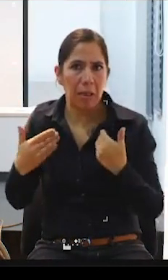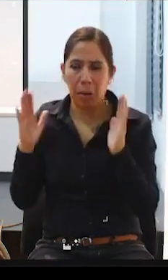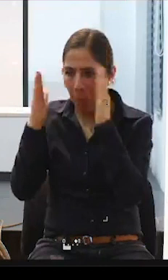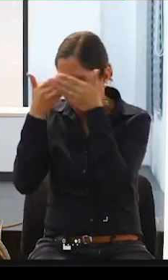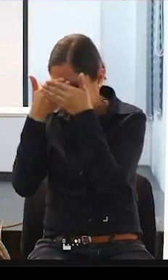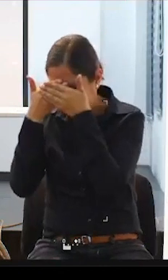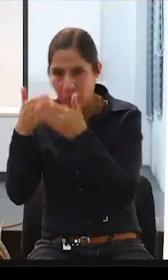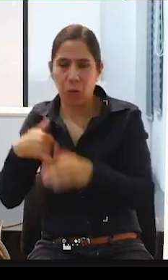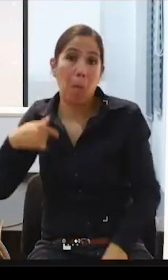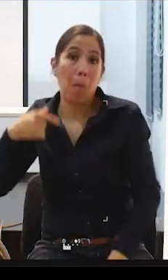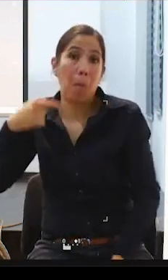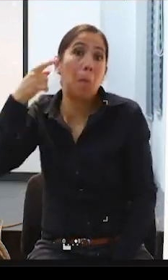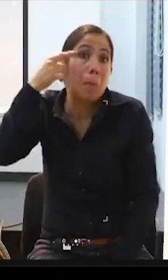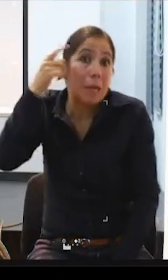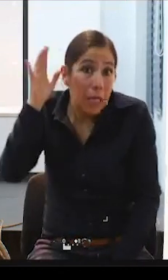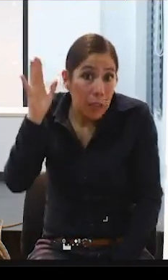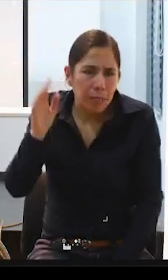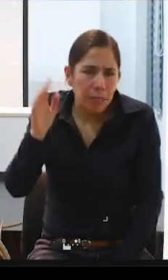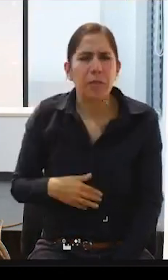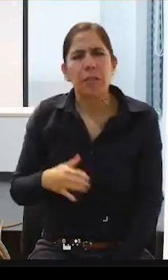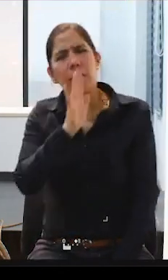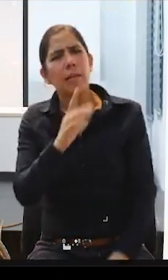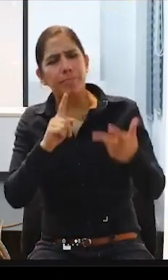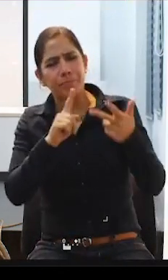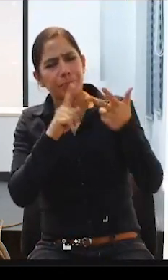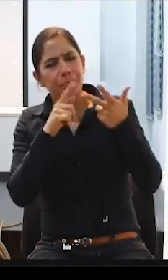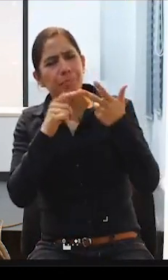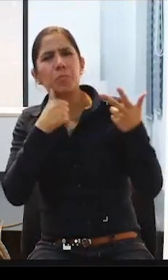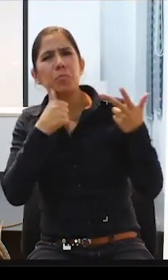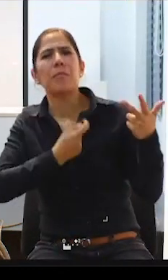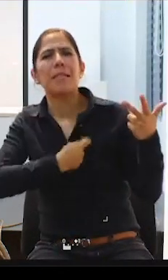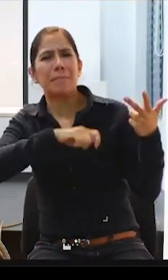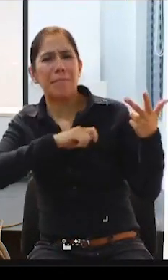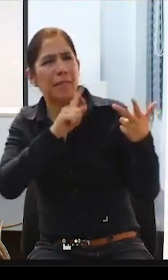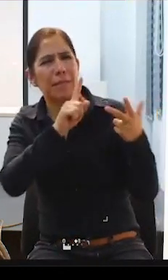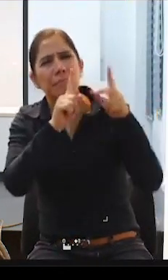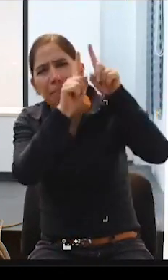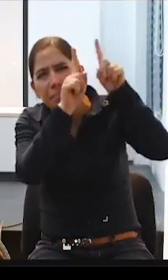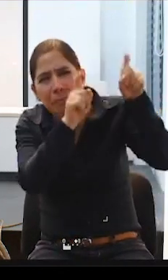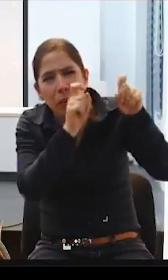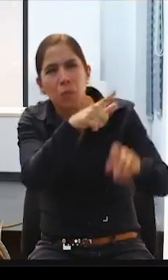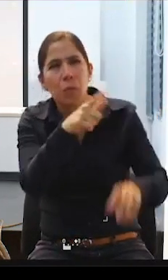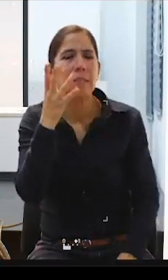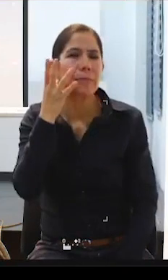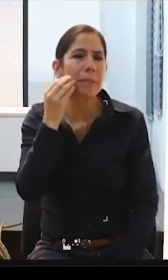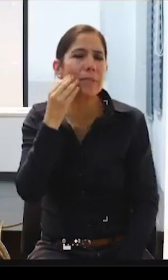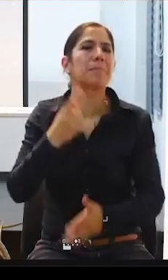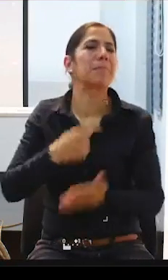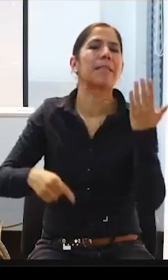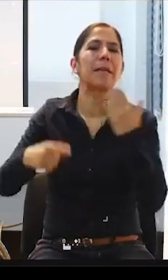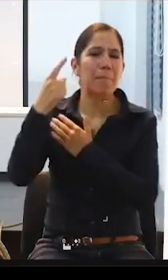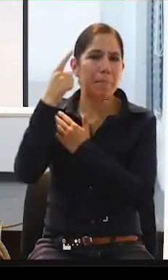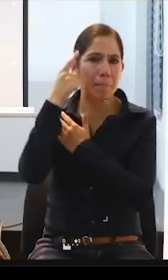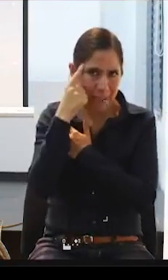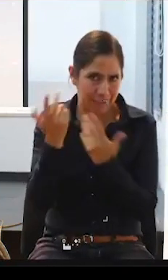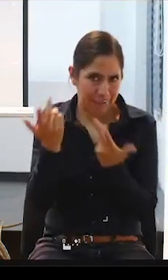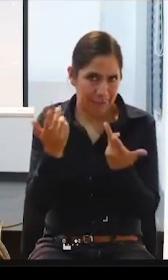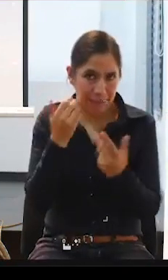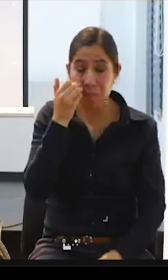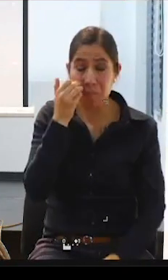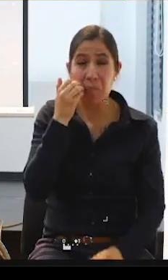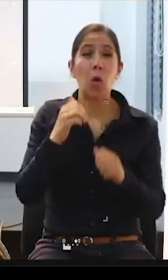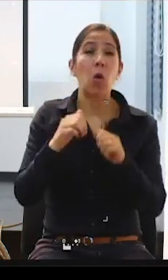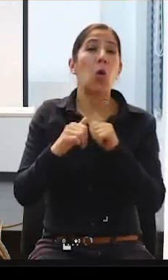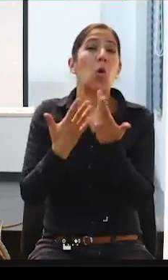Marga, que a partir de la experiencia tú nos comentes qué piensas, o sea, qué es lo que cambia, cómo